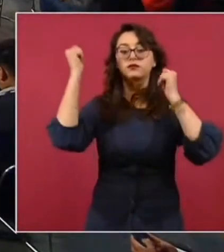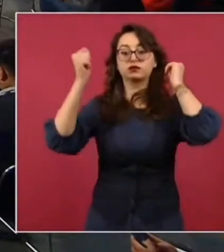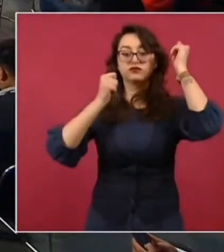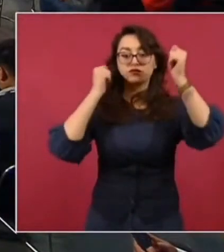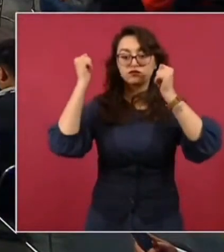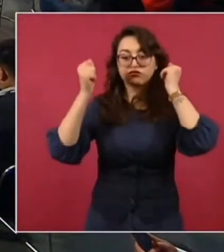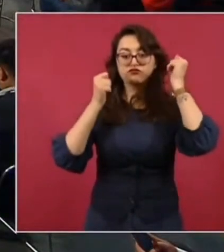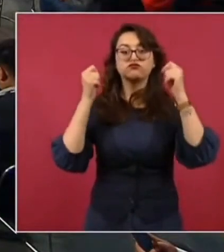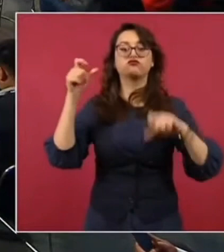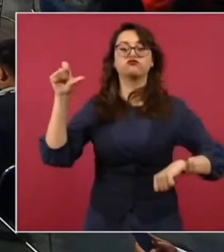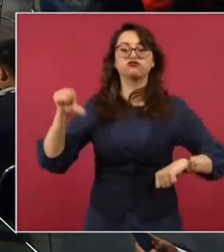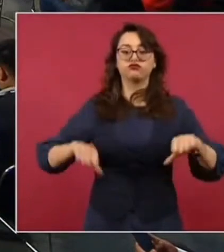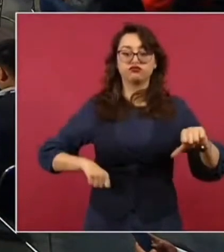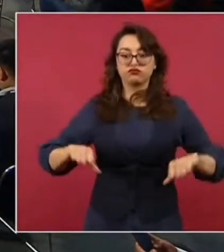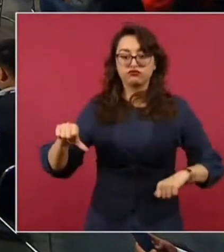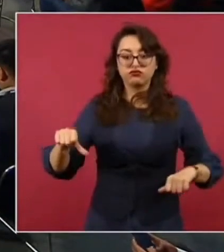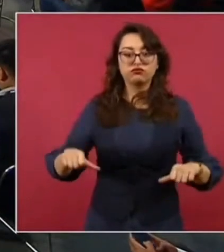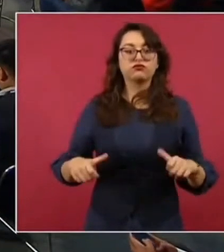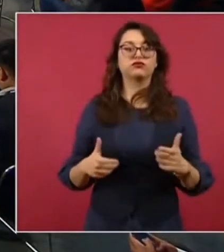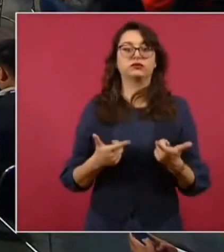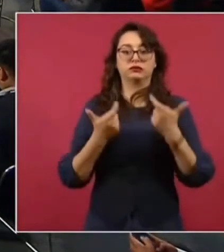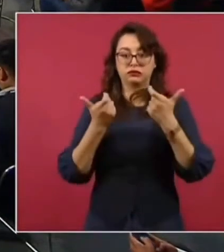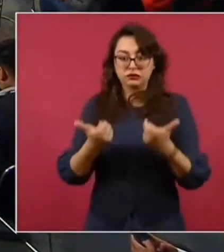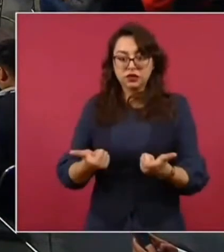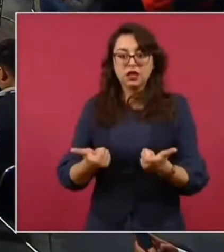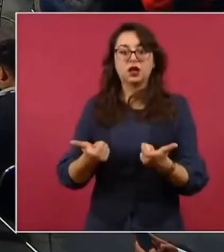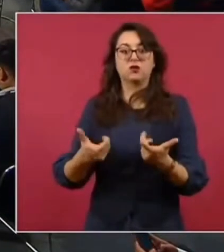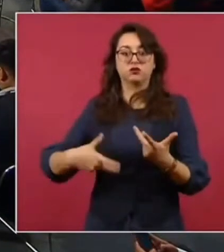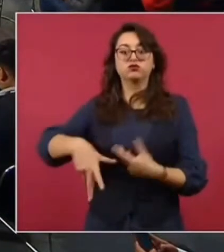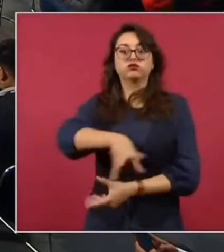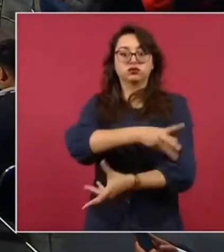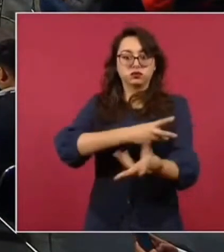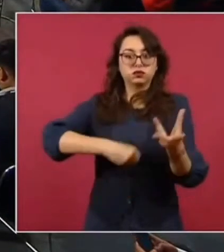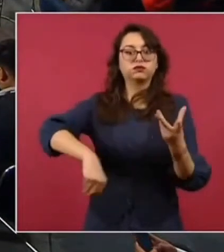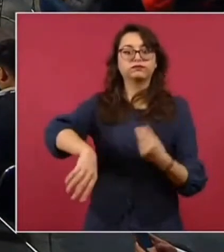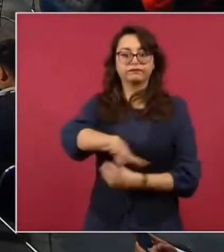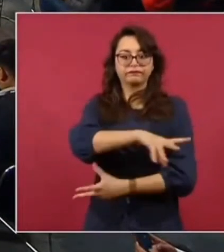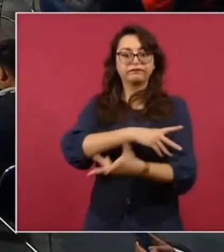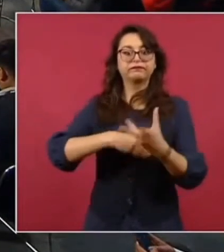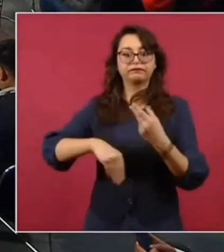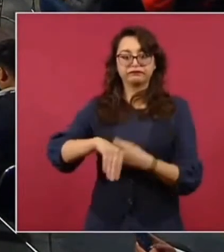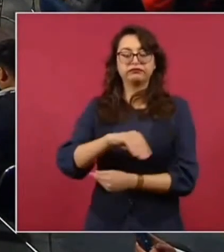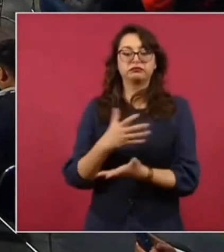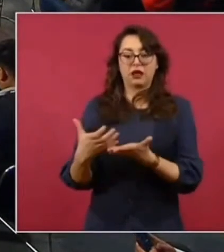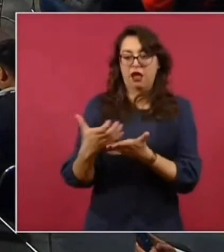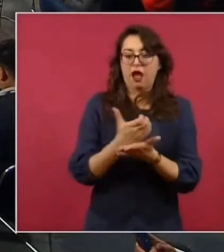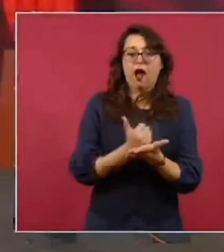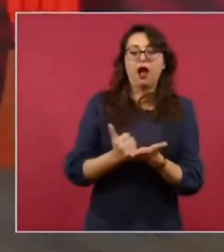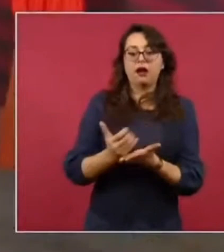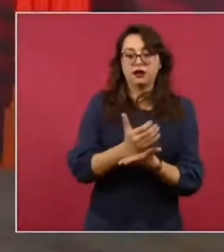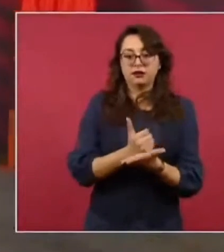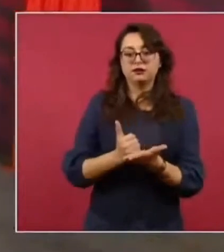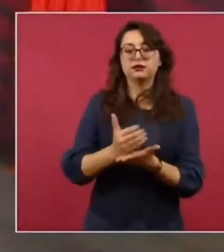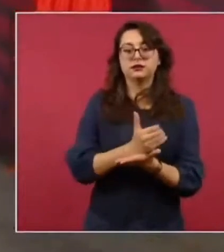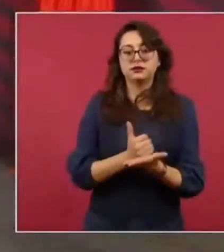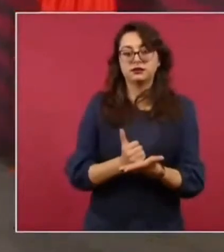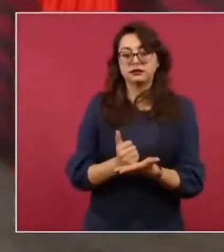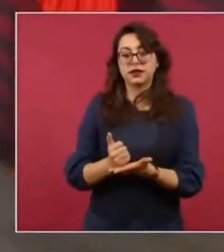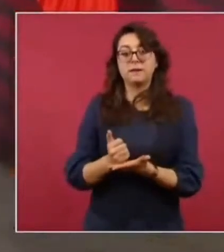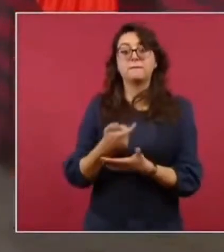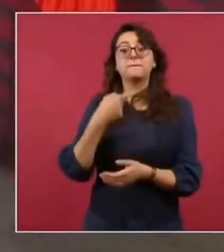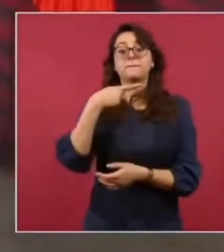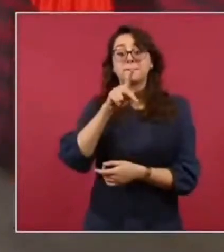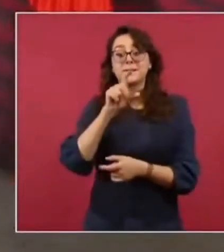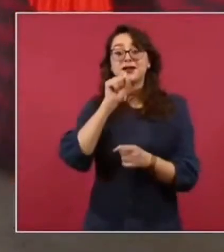económica, produce riqueza, pero distribuye